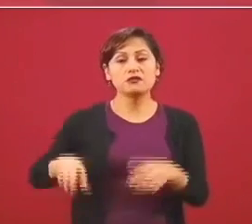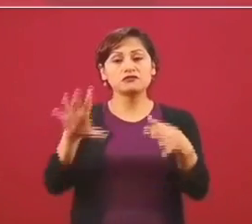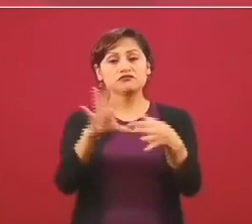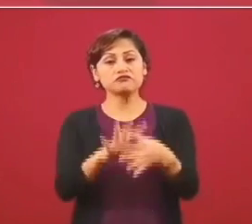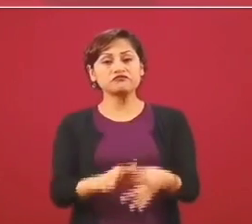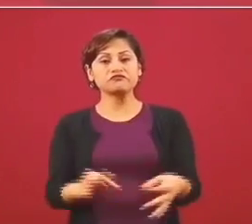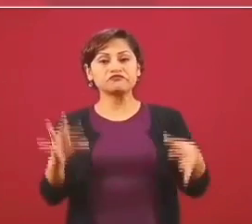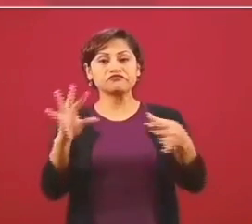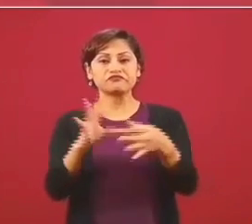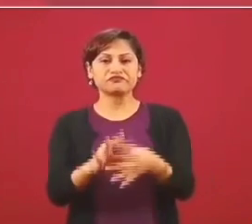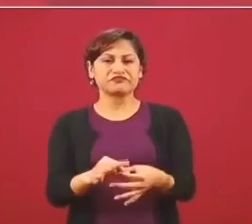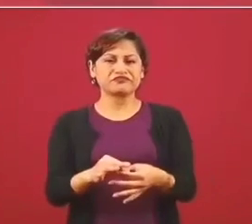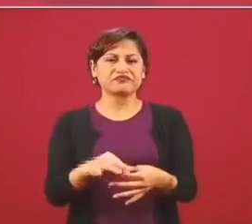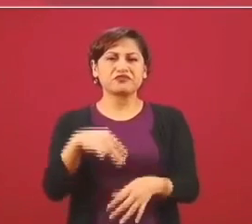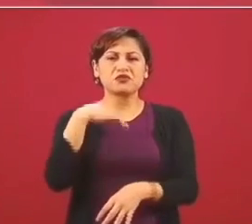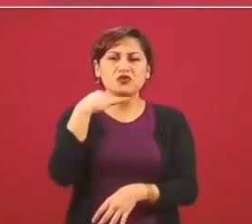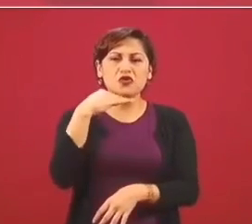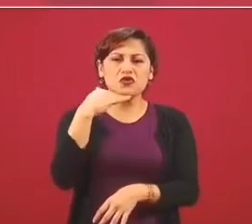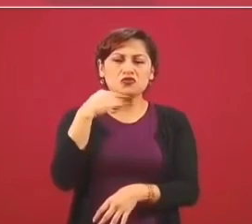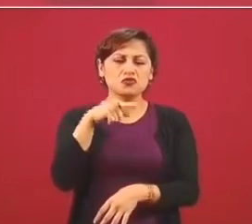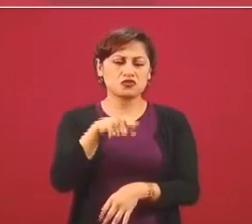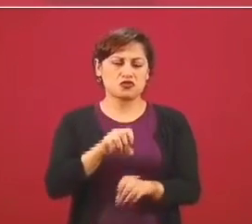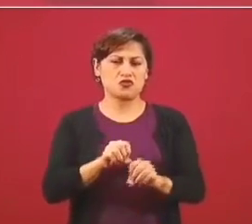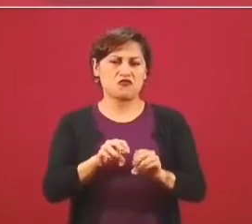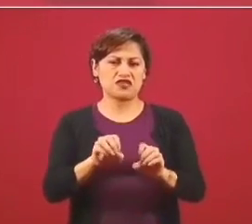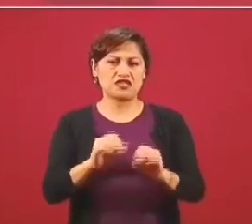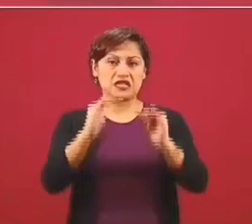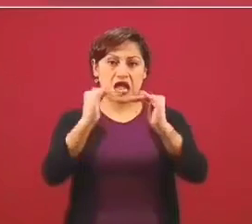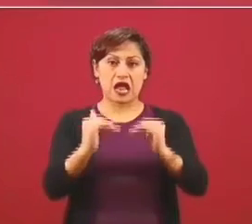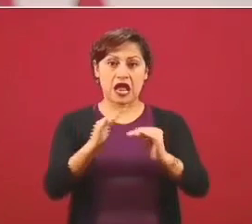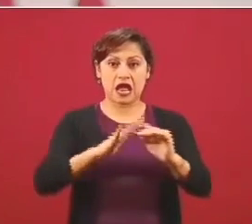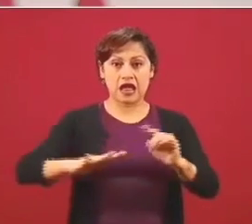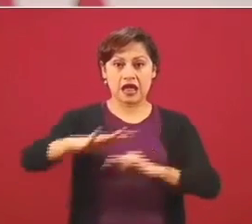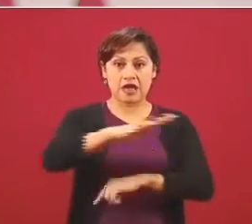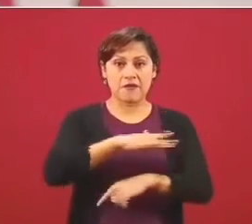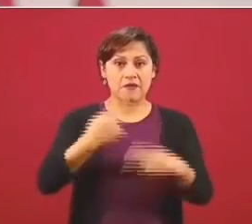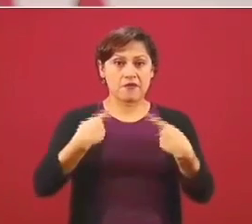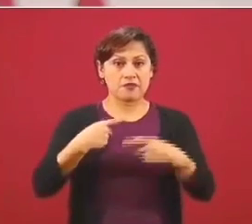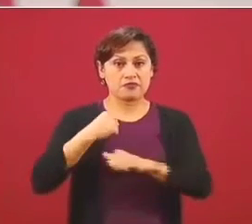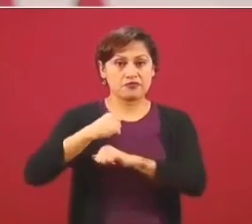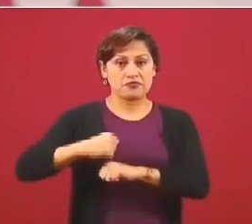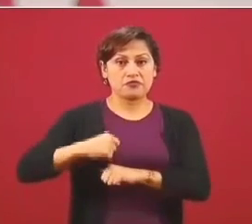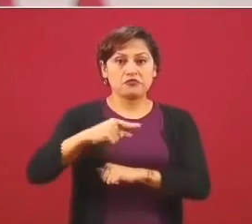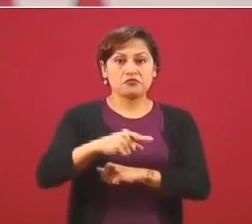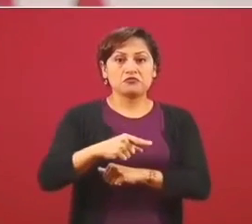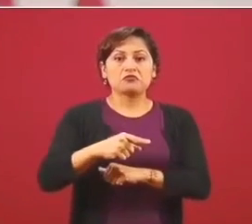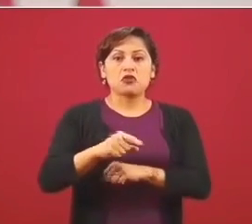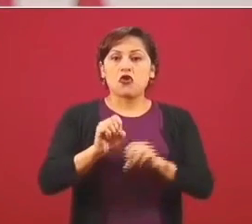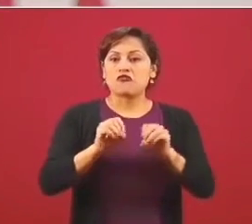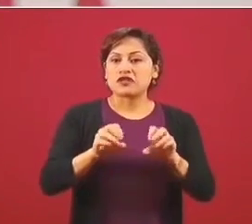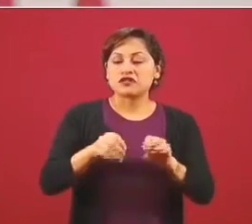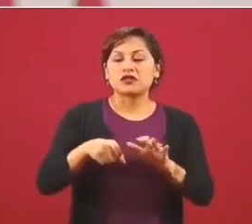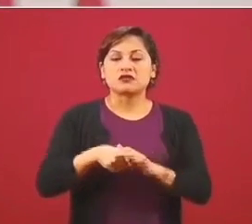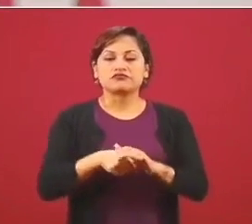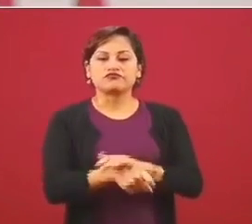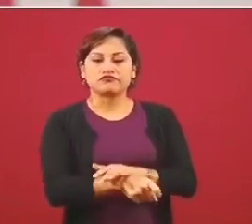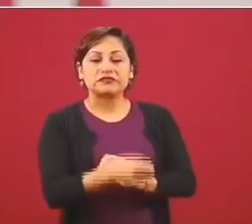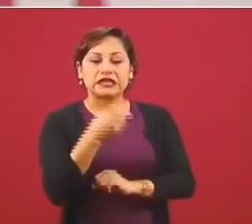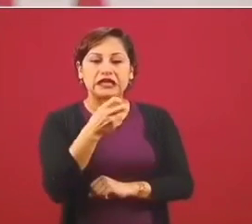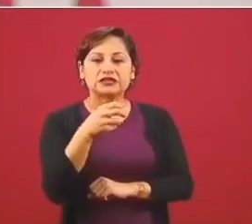soborno en las oficinas, en el moche